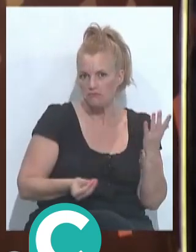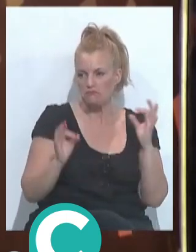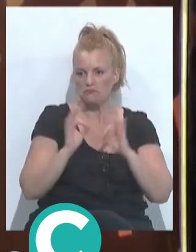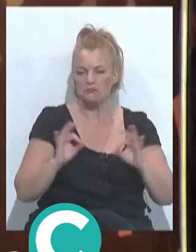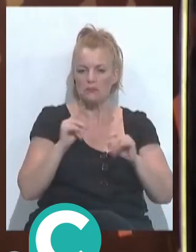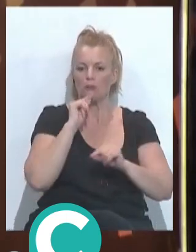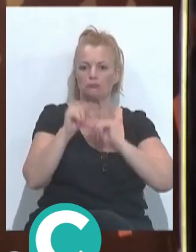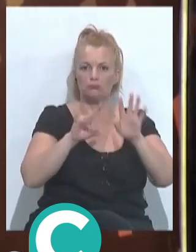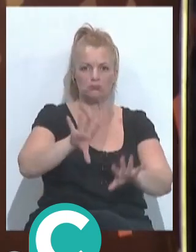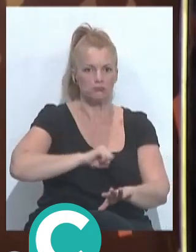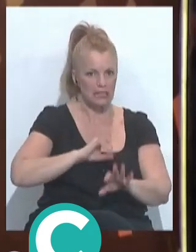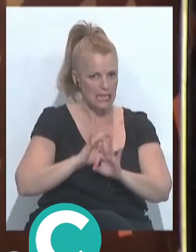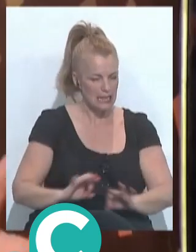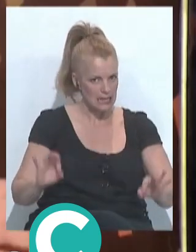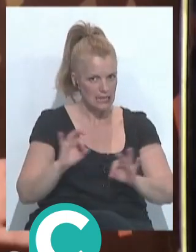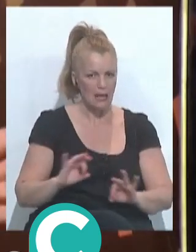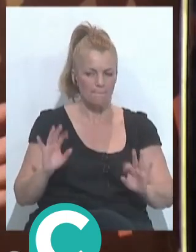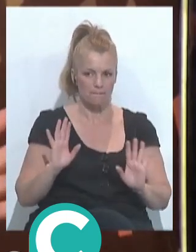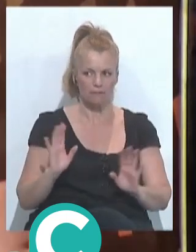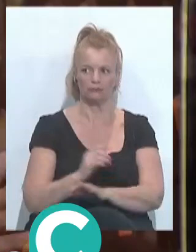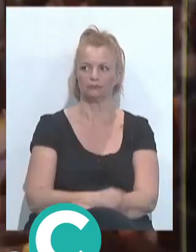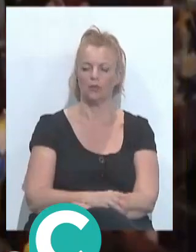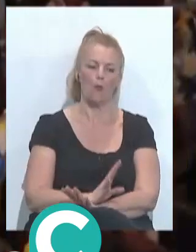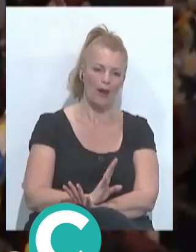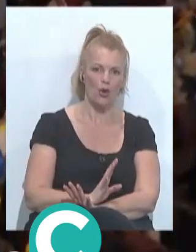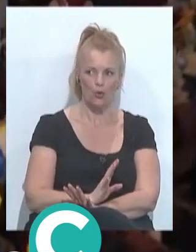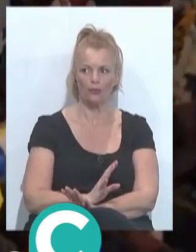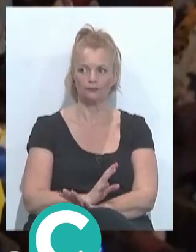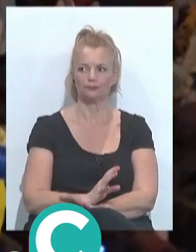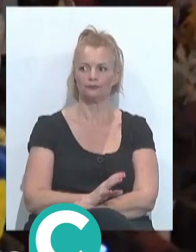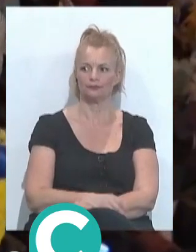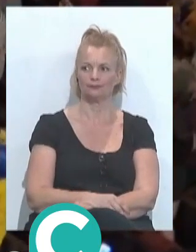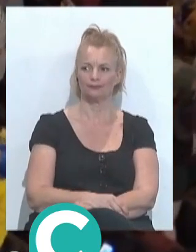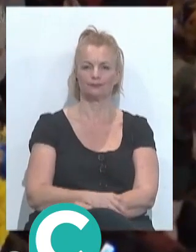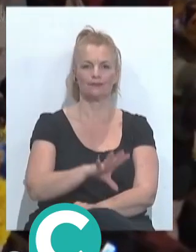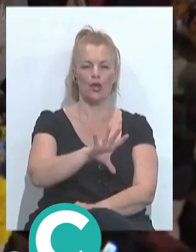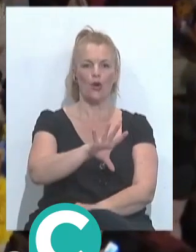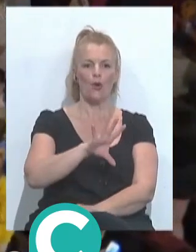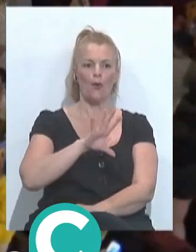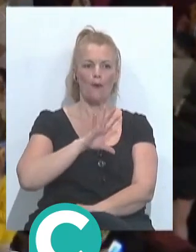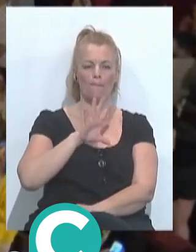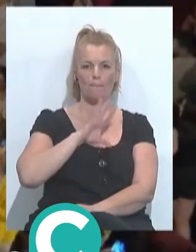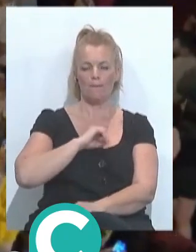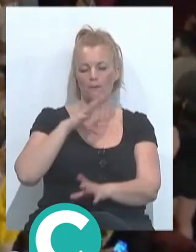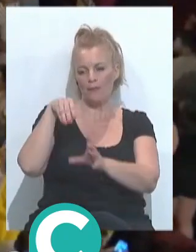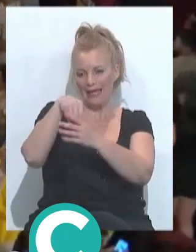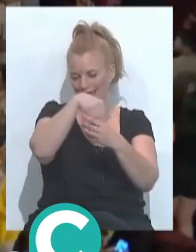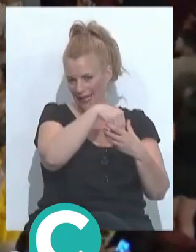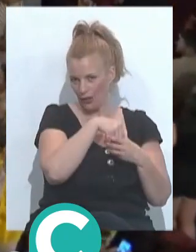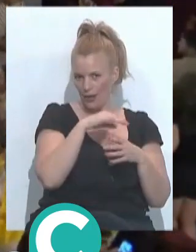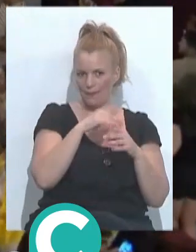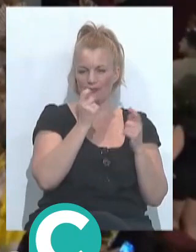brotes ni historias que oye bueno brotes internos en la prensa en la prensa en la